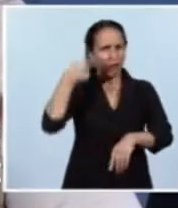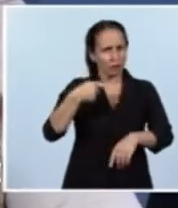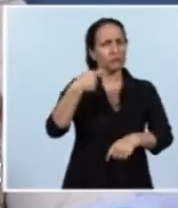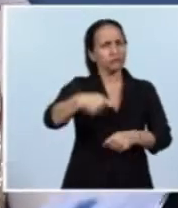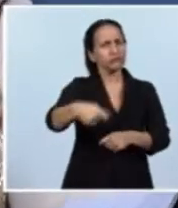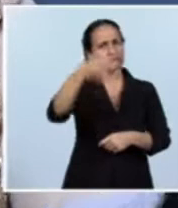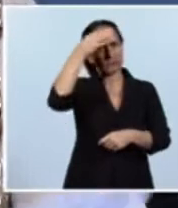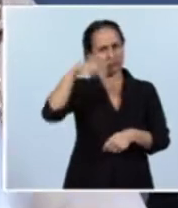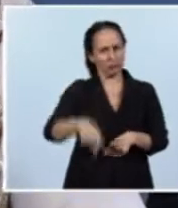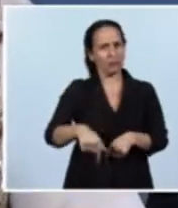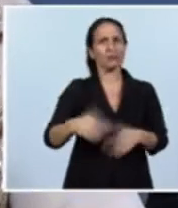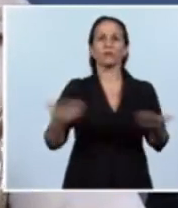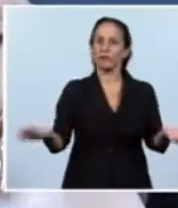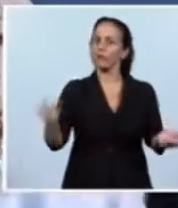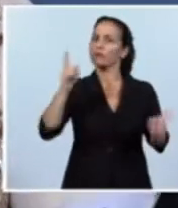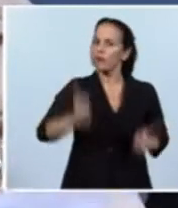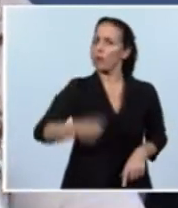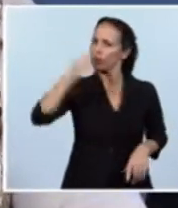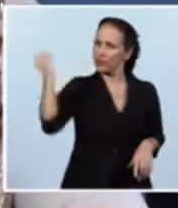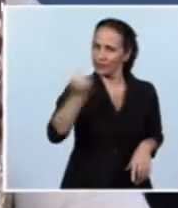También algo que es muy importante,